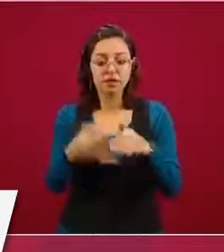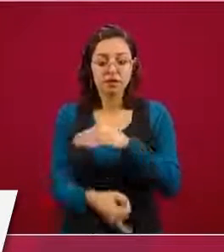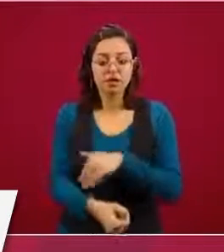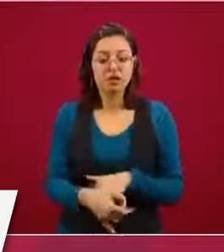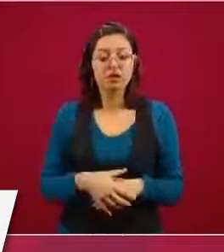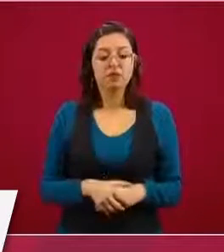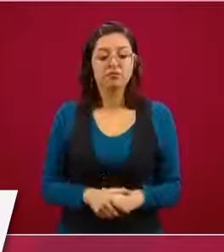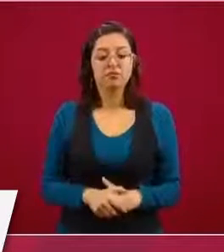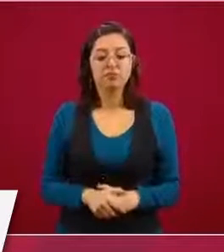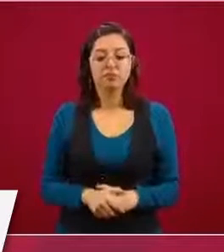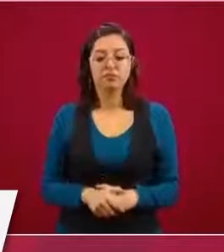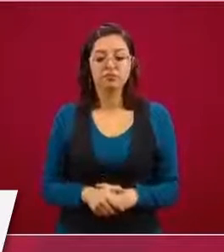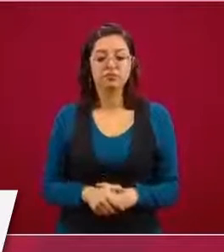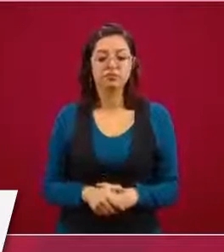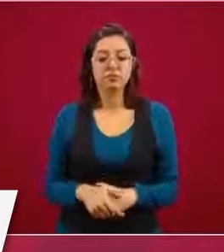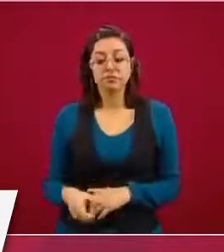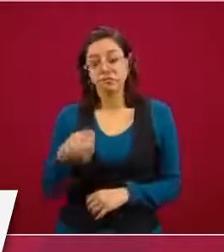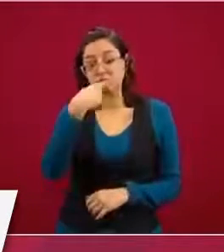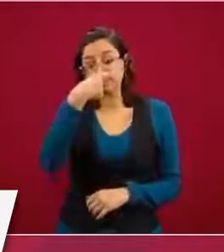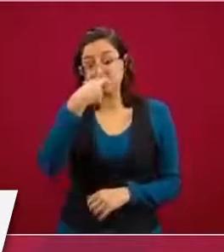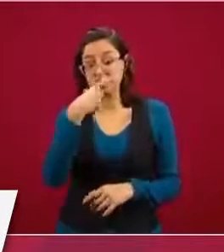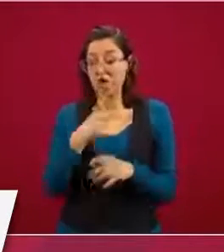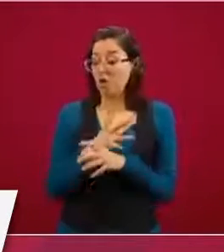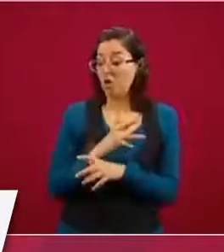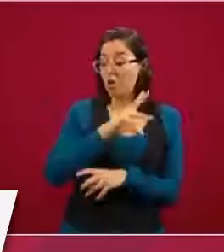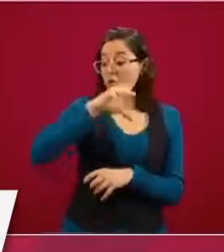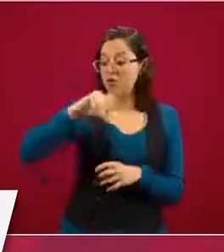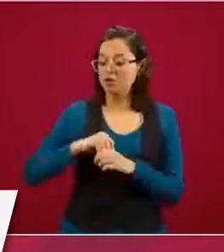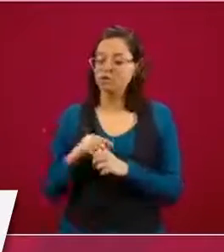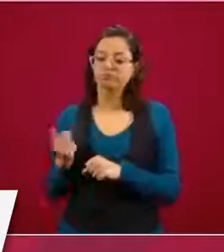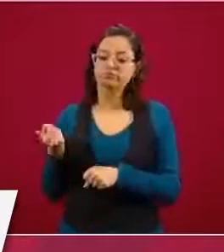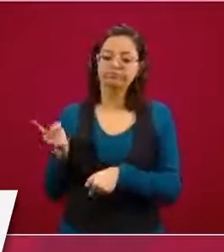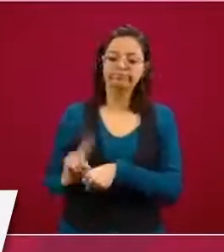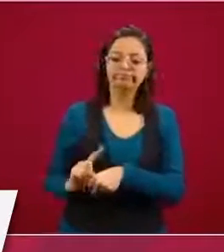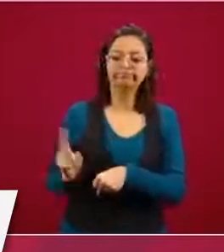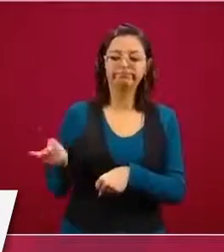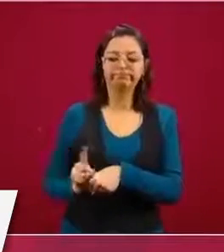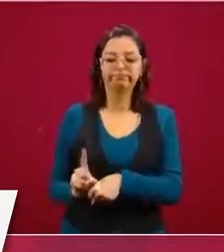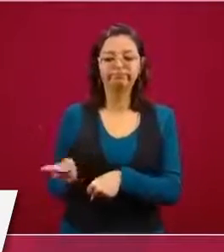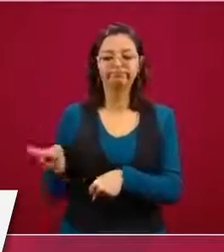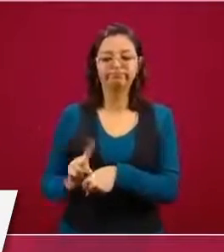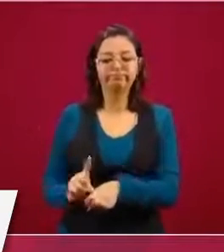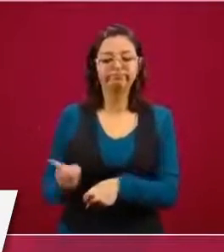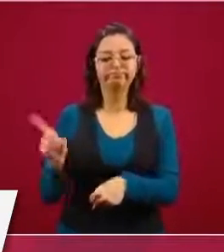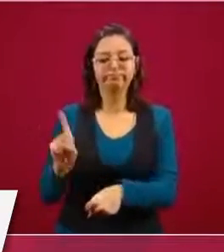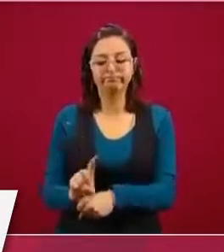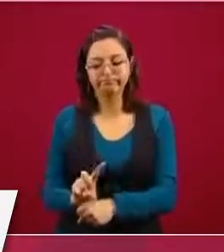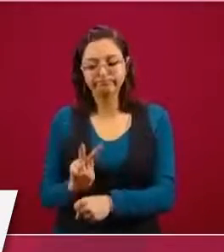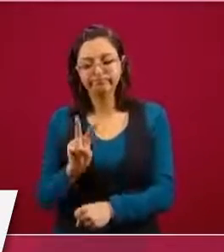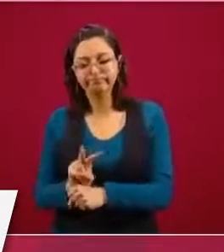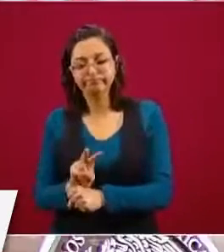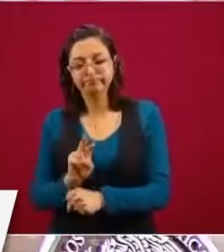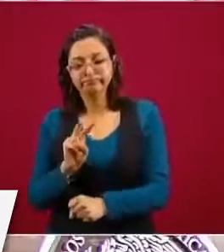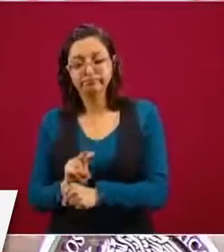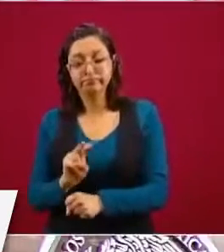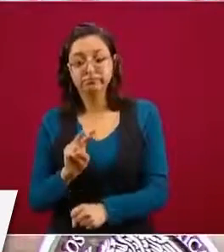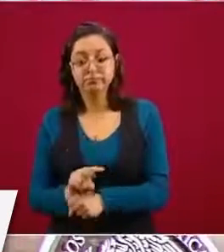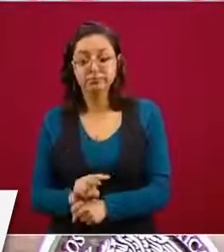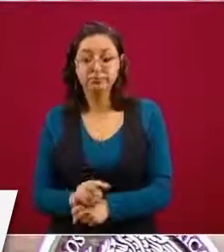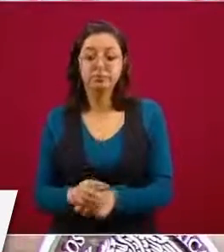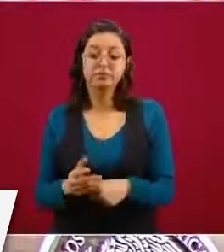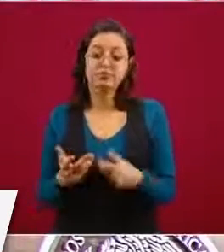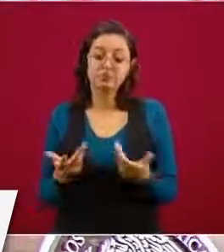medicinas, todo diario. Entonces, de ahí va a